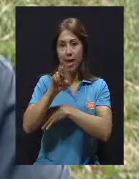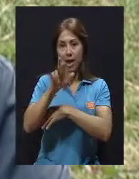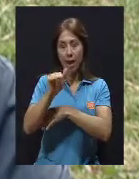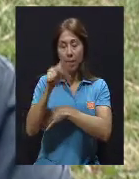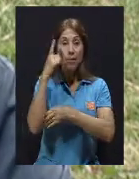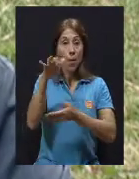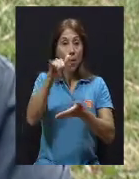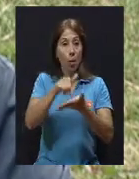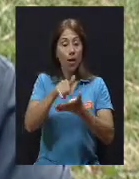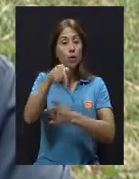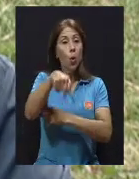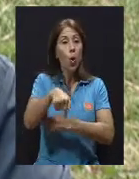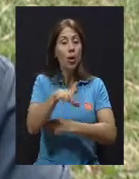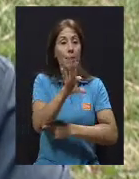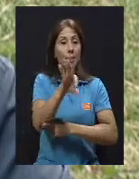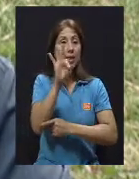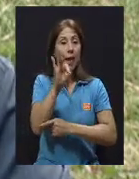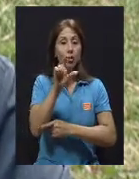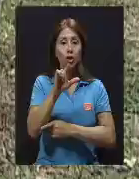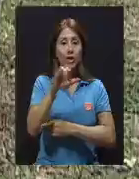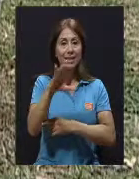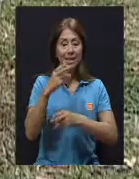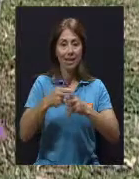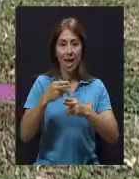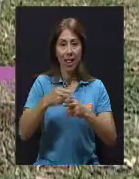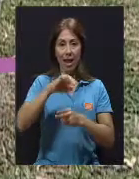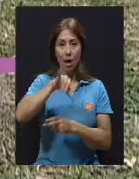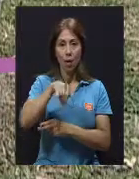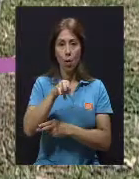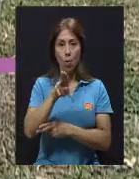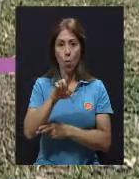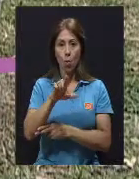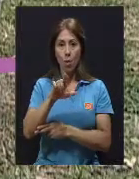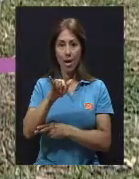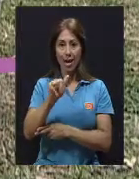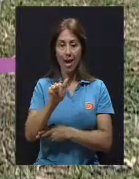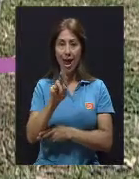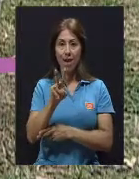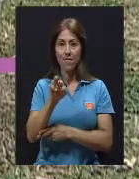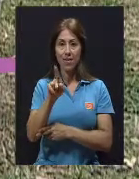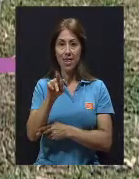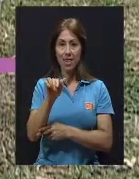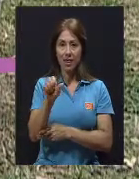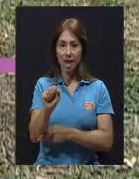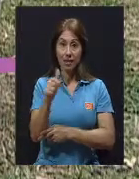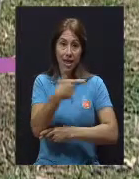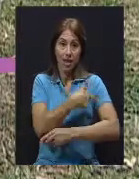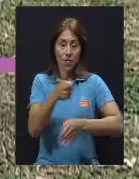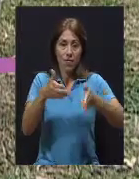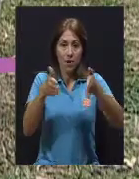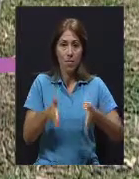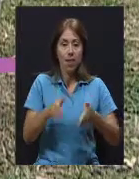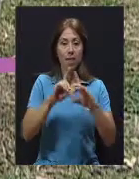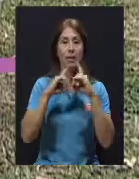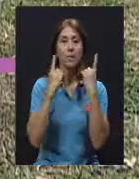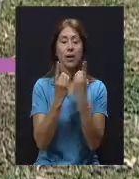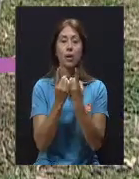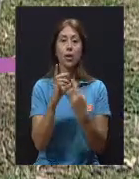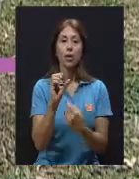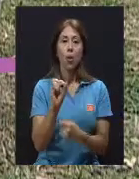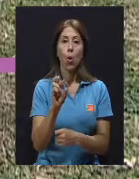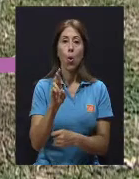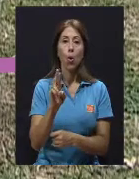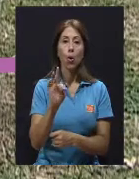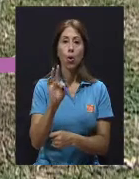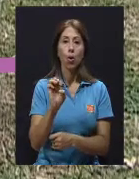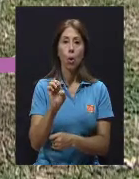que el día de hoy invitamos a la licenciada Julia Bindas. Doña Julia es enfermera del departamento de ortopedia